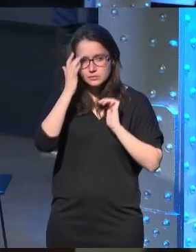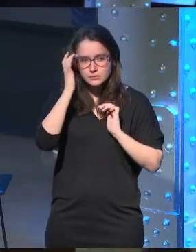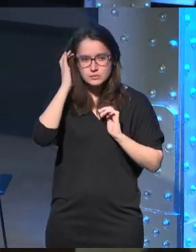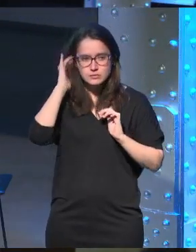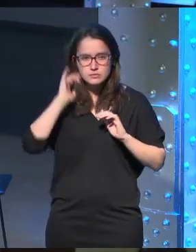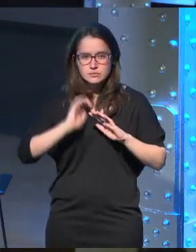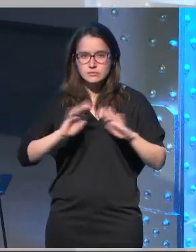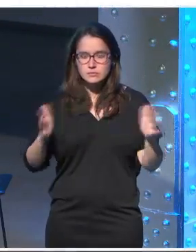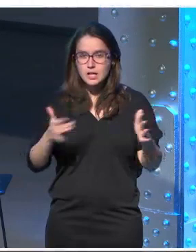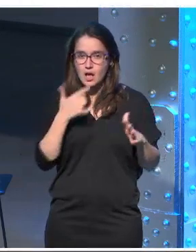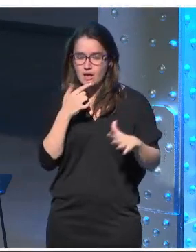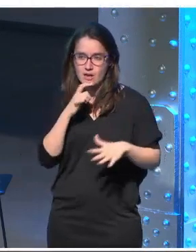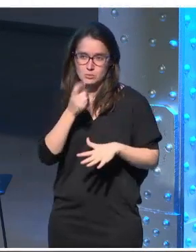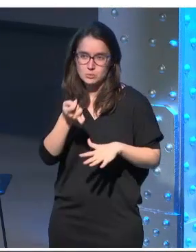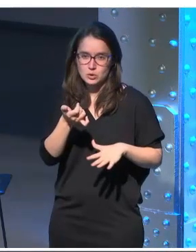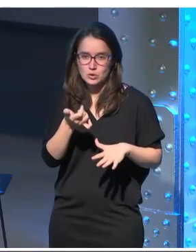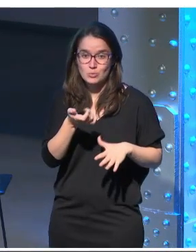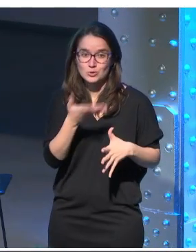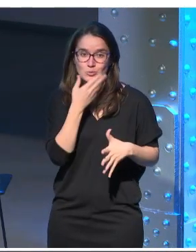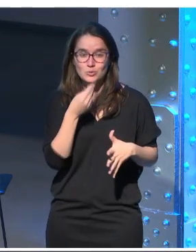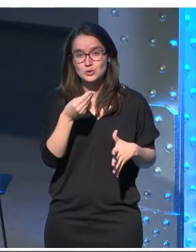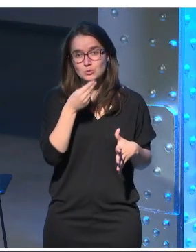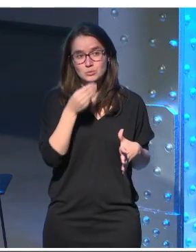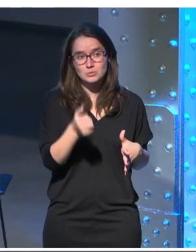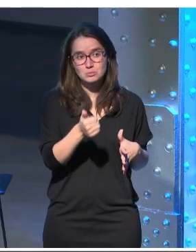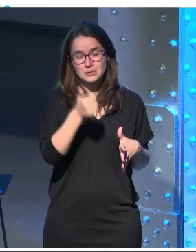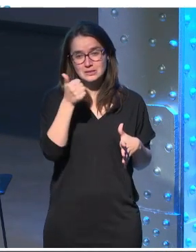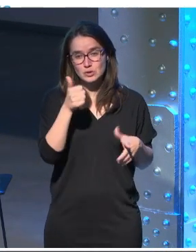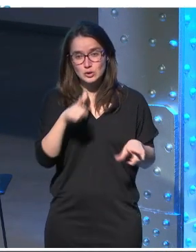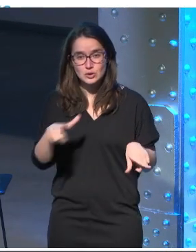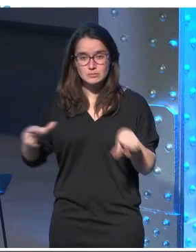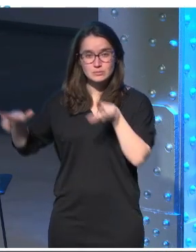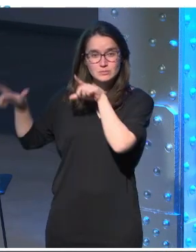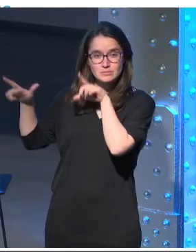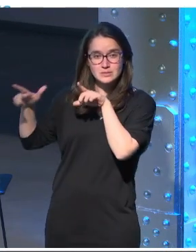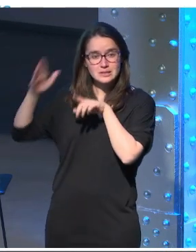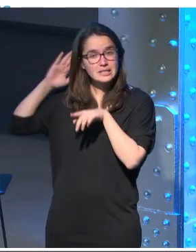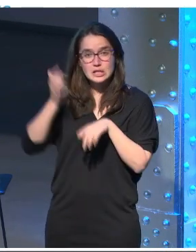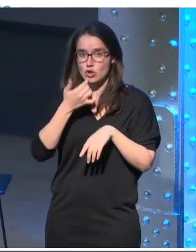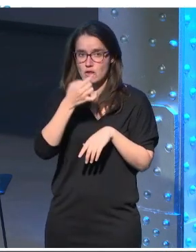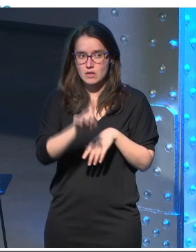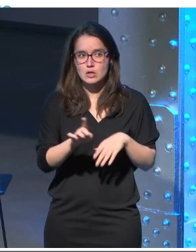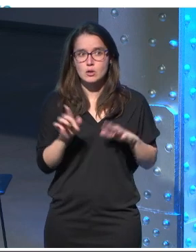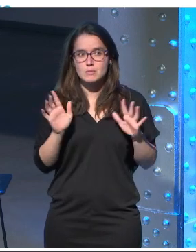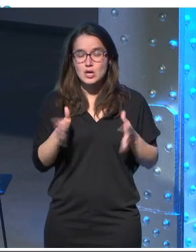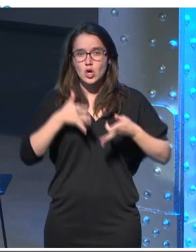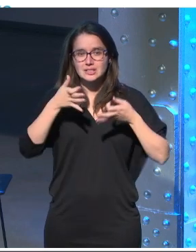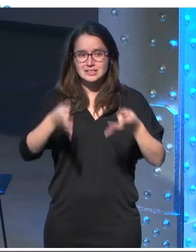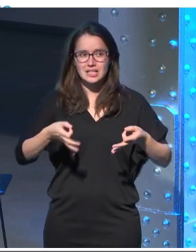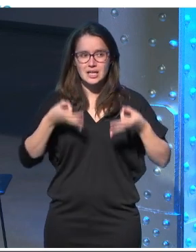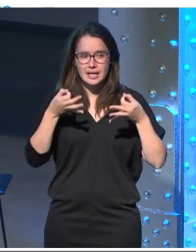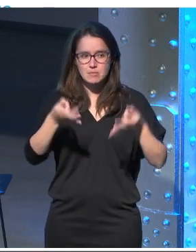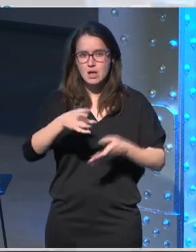ya lo he adelantado, hubiera quedado mucho más bonito con el slide detrás y no haberlo dicho pero siempre